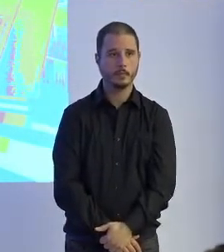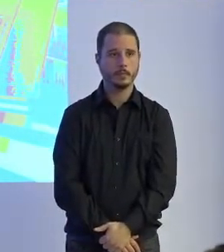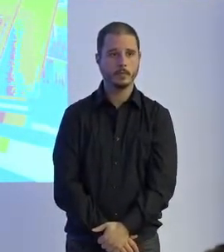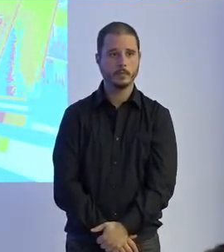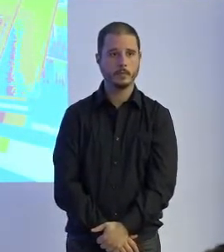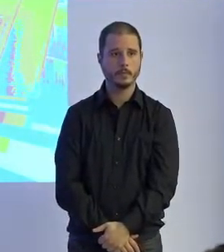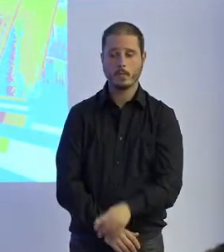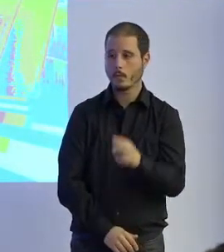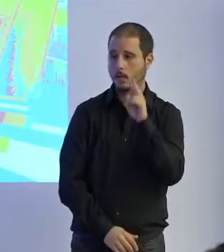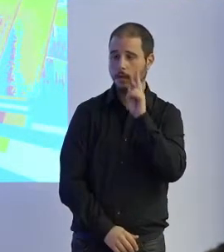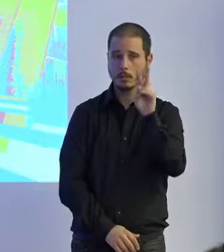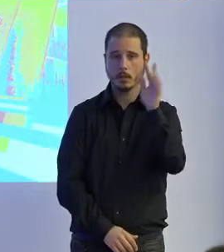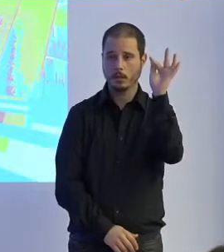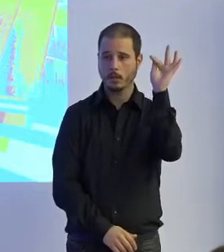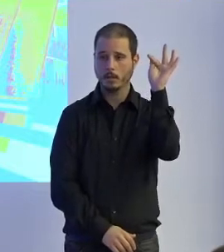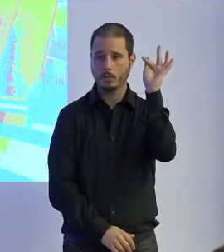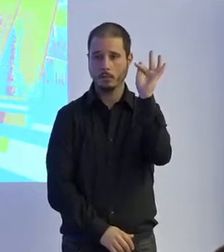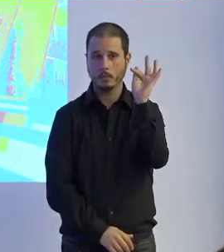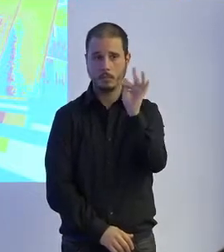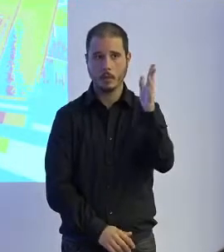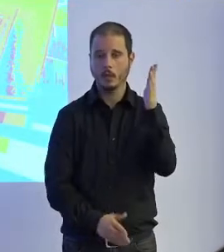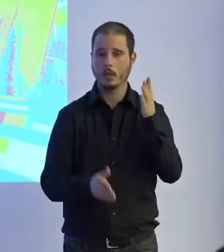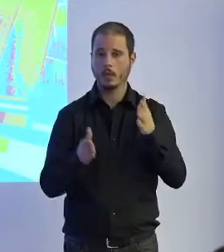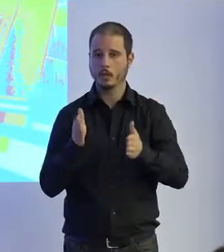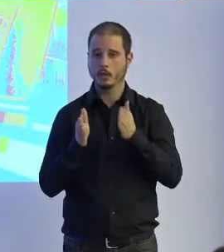así veis un video de lo que es el Edo Rebot